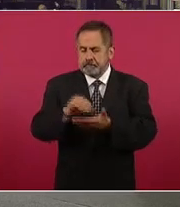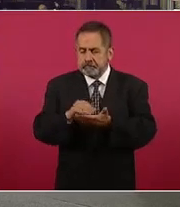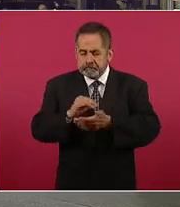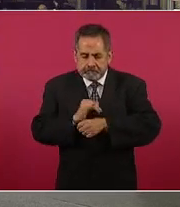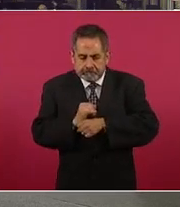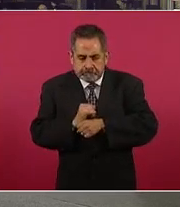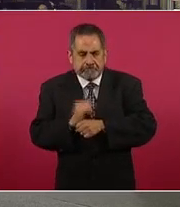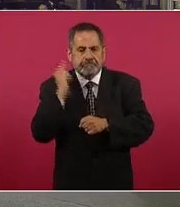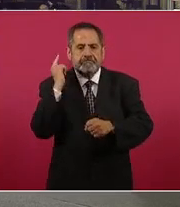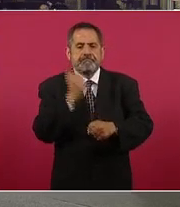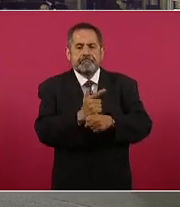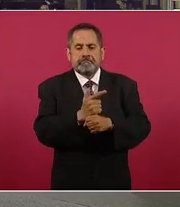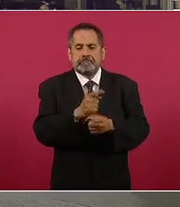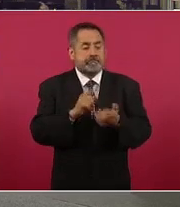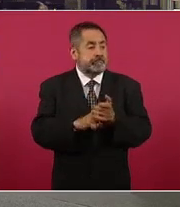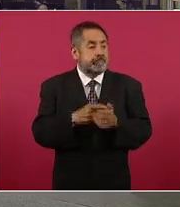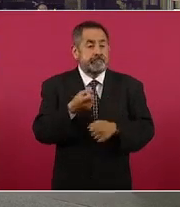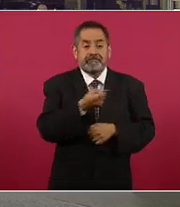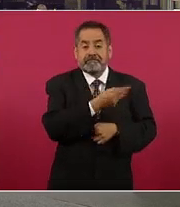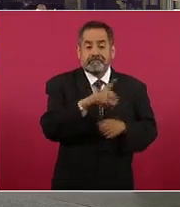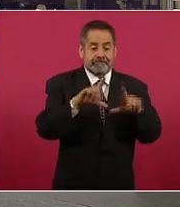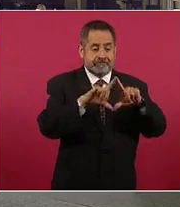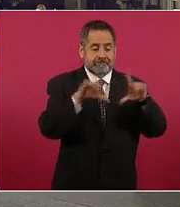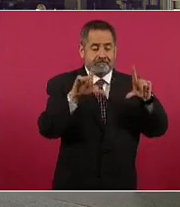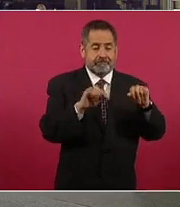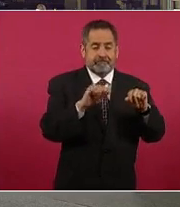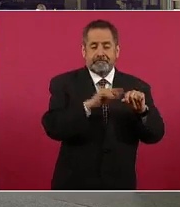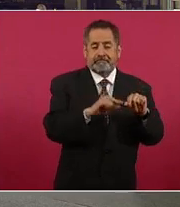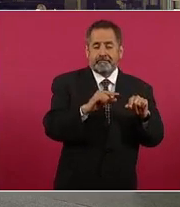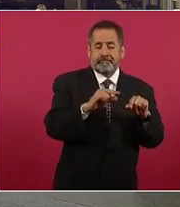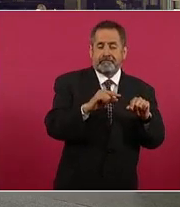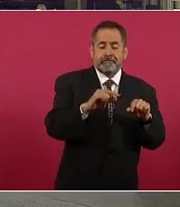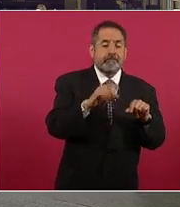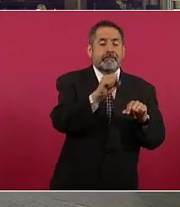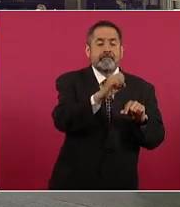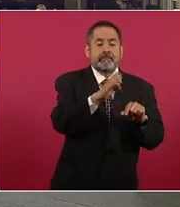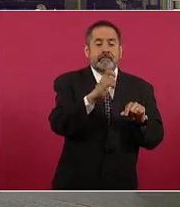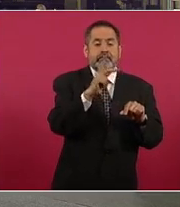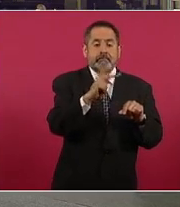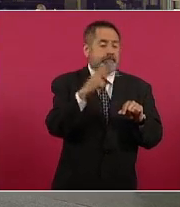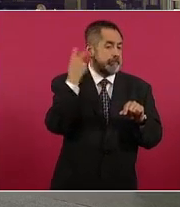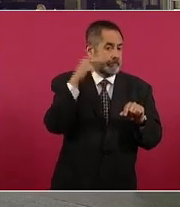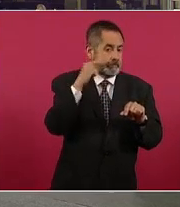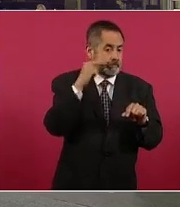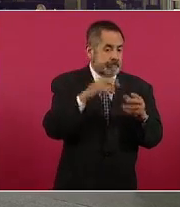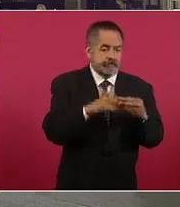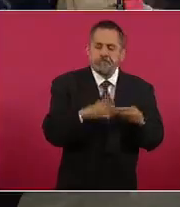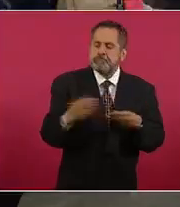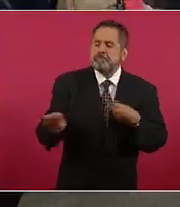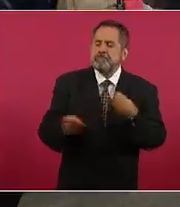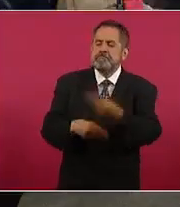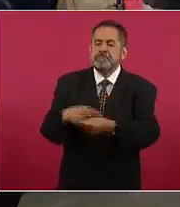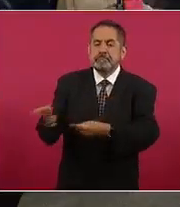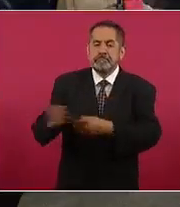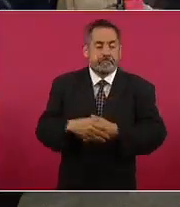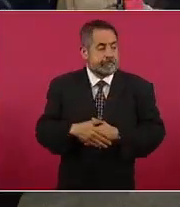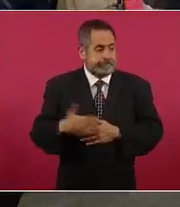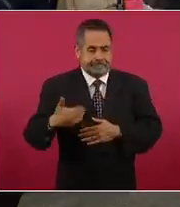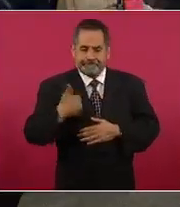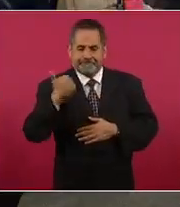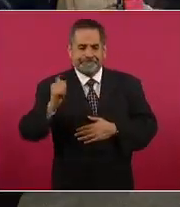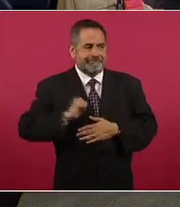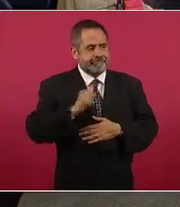encontramos que las cédulas expedidas por la CEP de Veracruz y que son aprovechadas por las escuelas sin